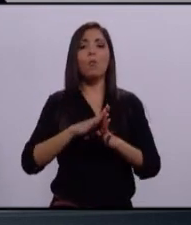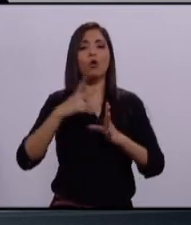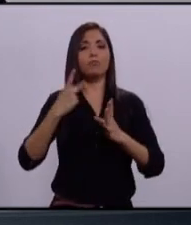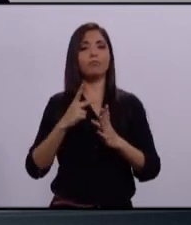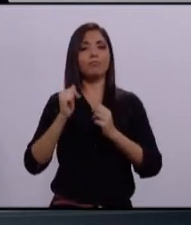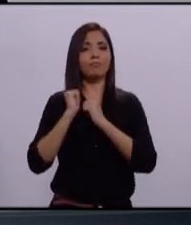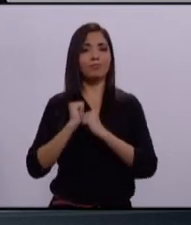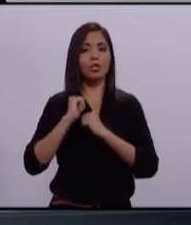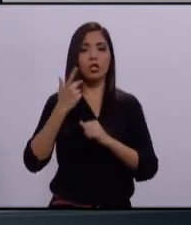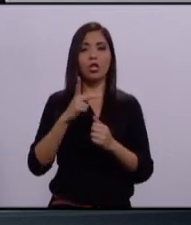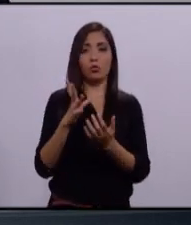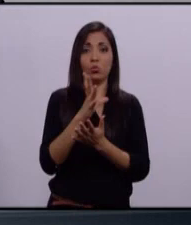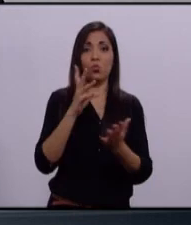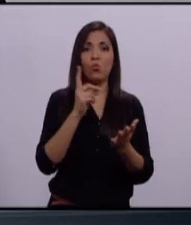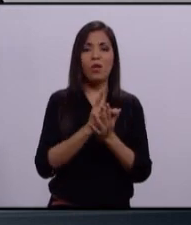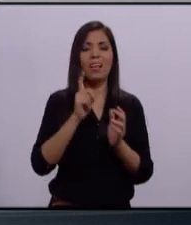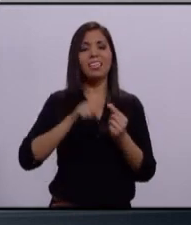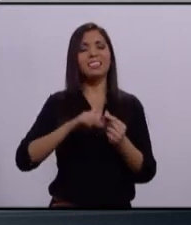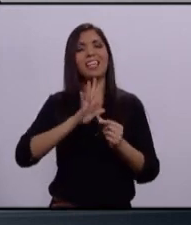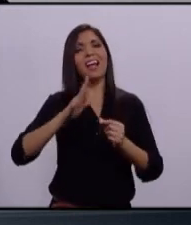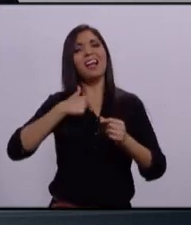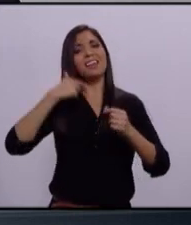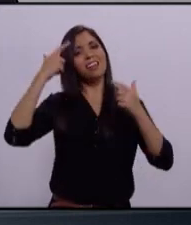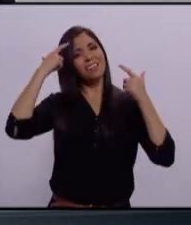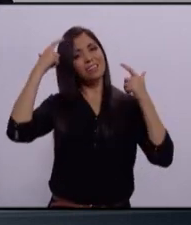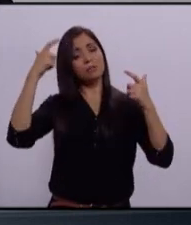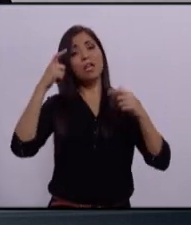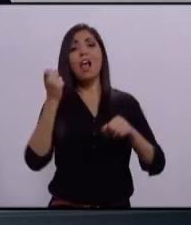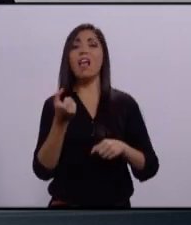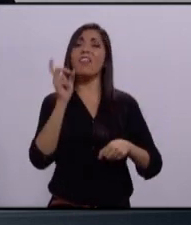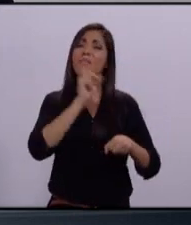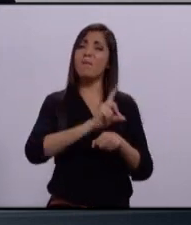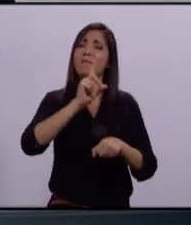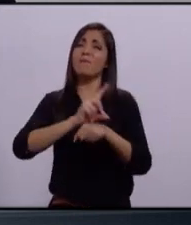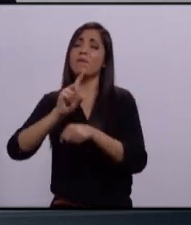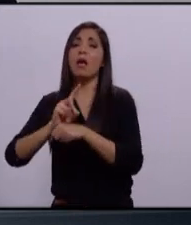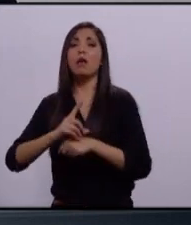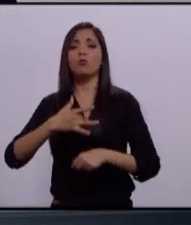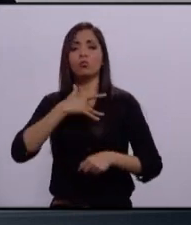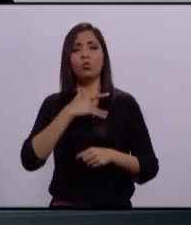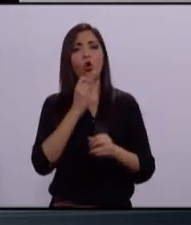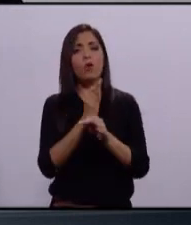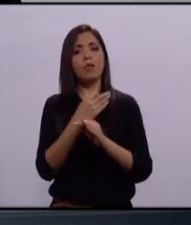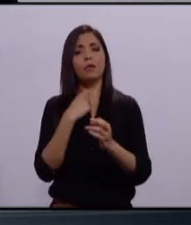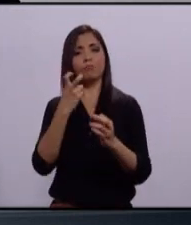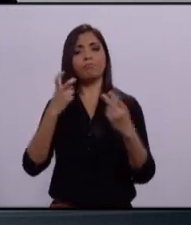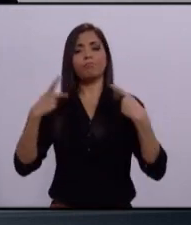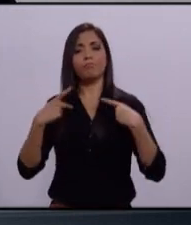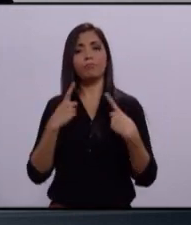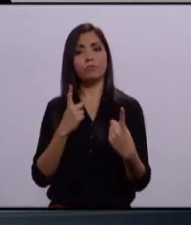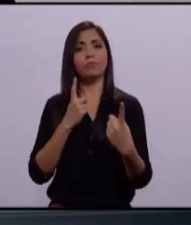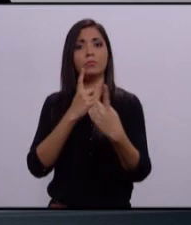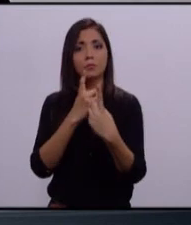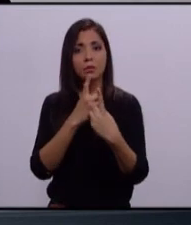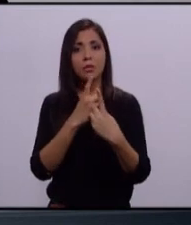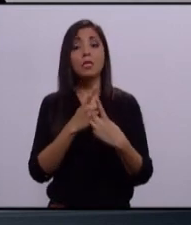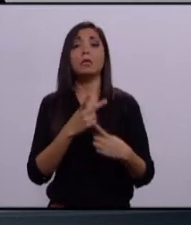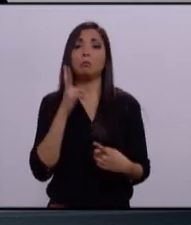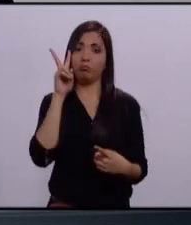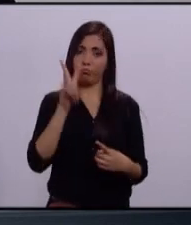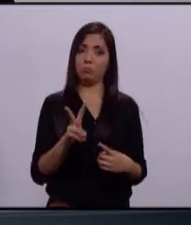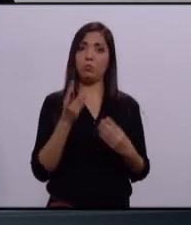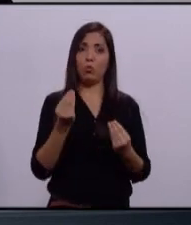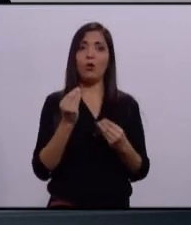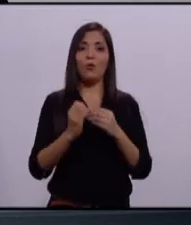sentimiento como ciudadano de ese hartazgo que traemos. Día a día me encuentro con esta gente y me emociona. Es una gran oportunidad.